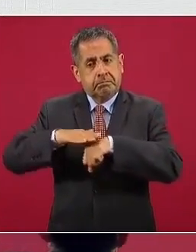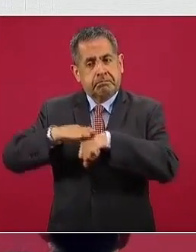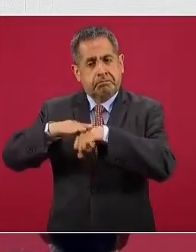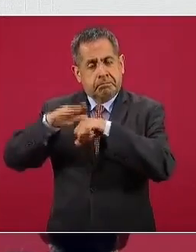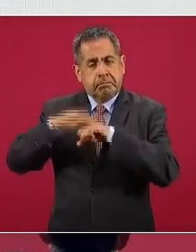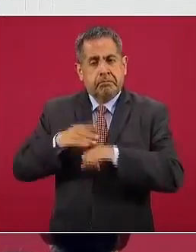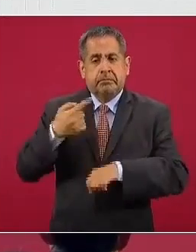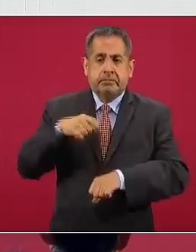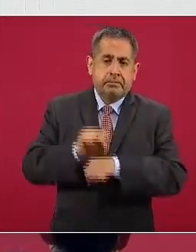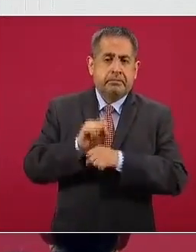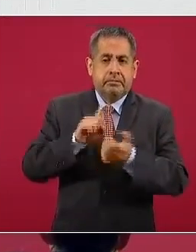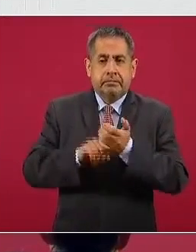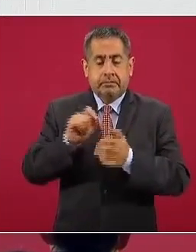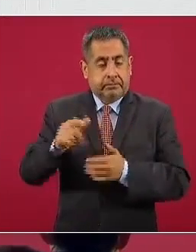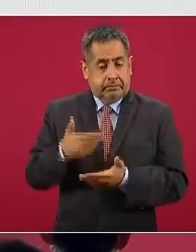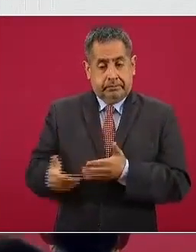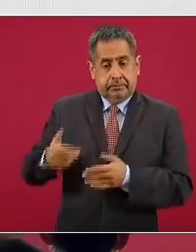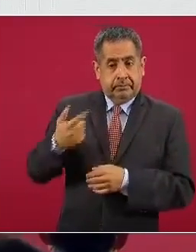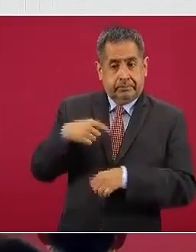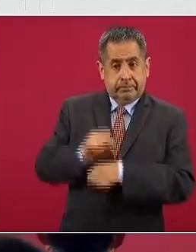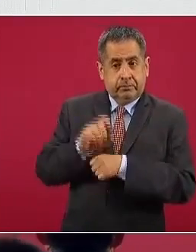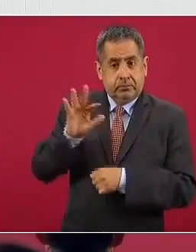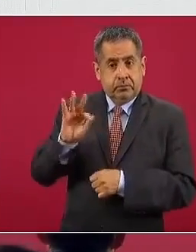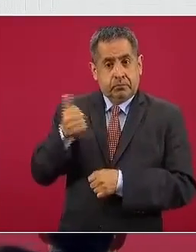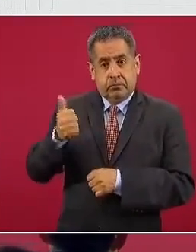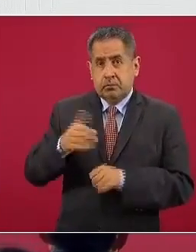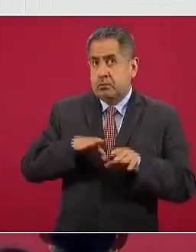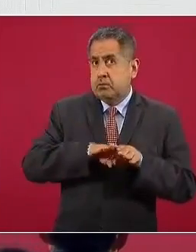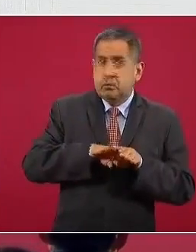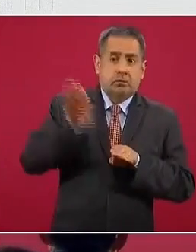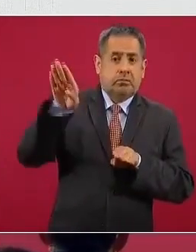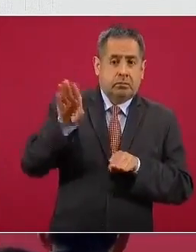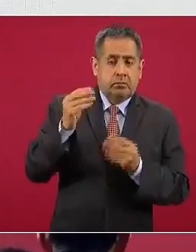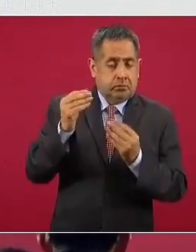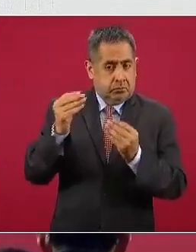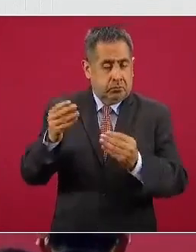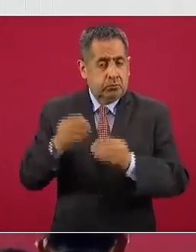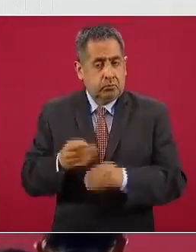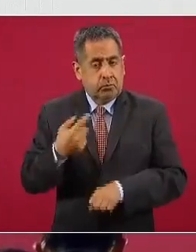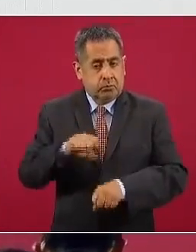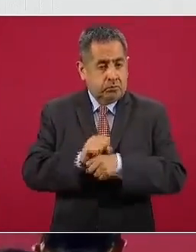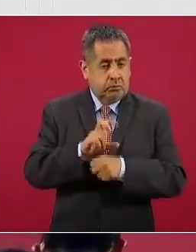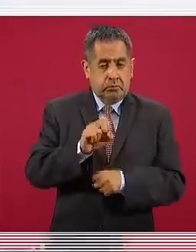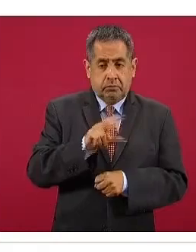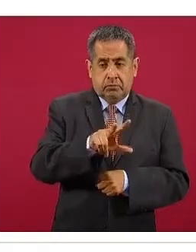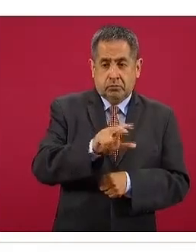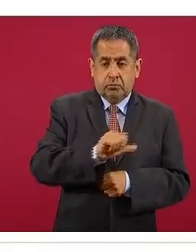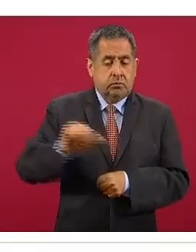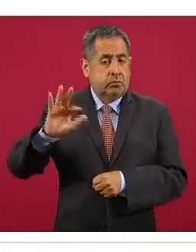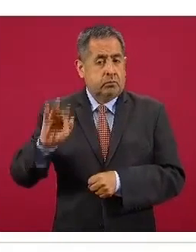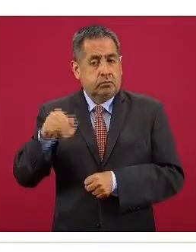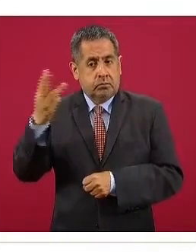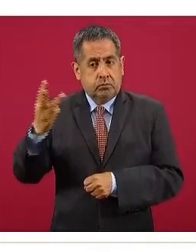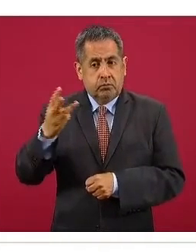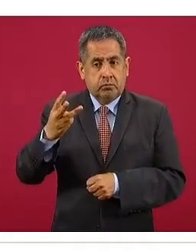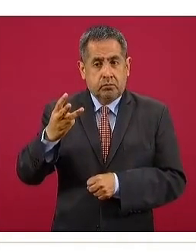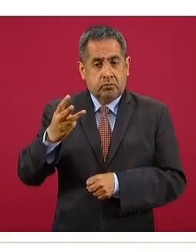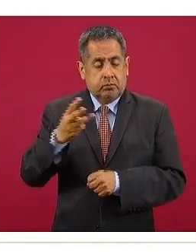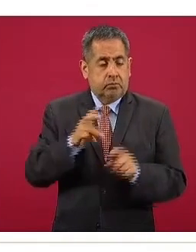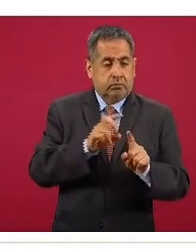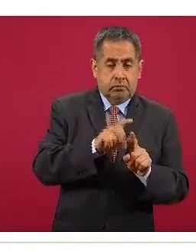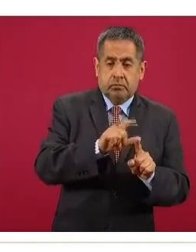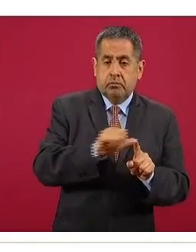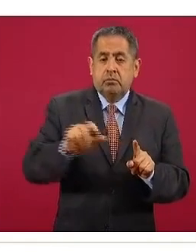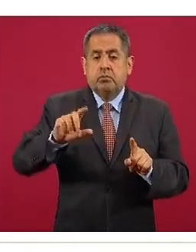semana veintiséis hasta la semana cuarenta y seis, una fase de ascenso. Desde la semana treinta y ocho a la cuarenta y tres, treinta y siete a la